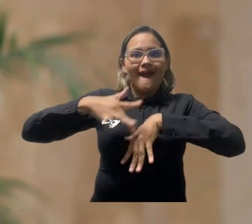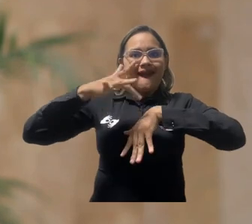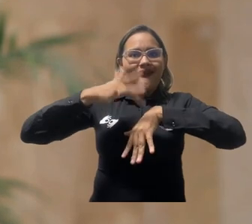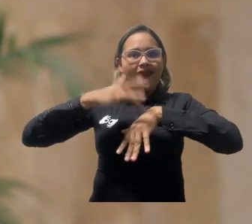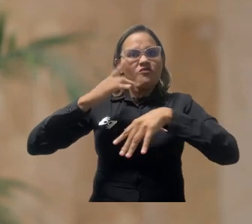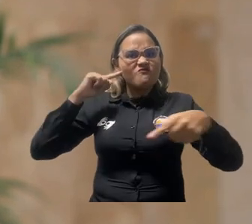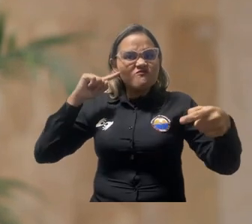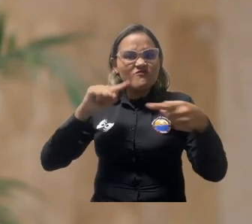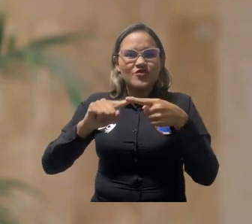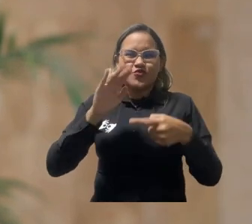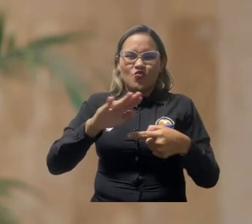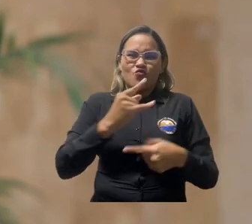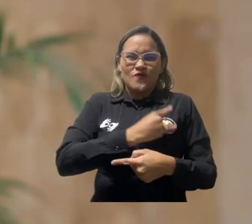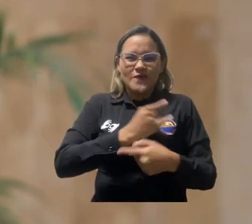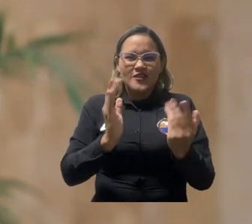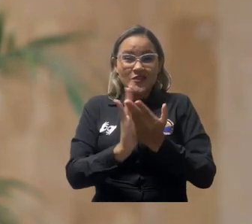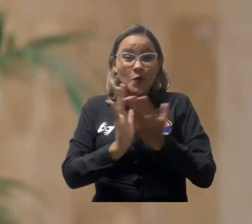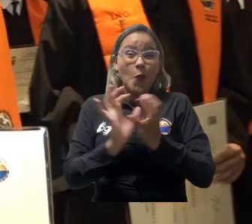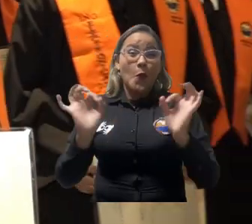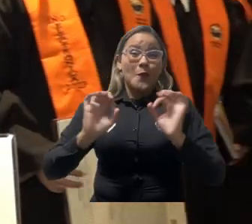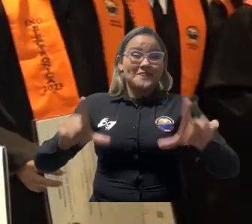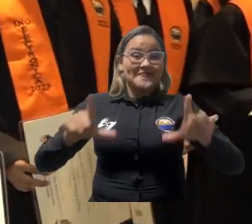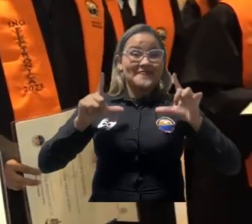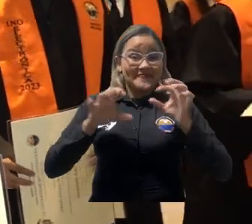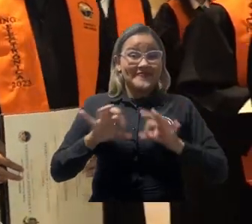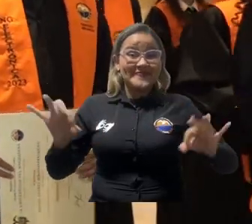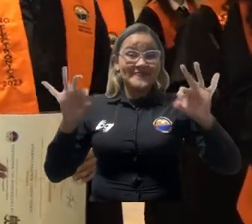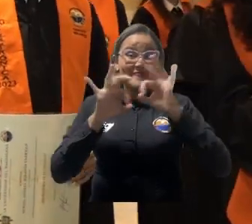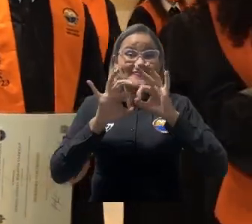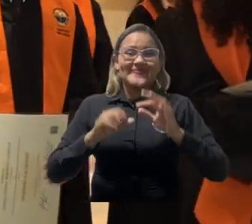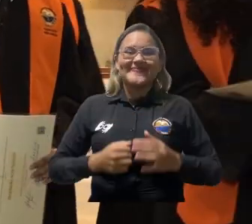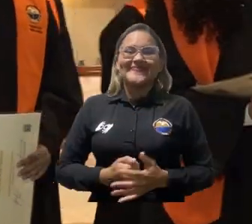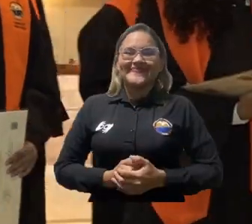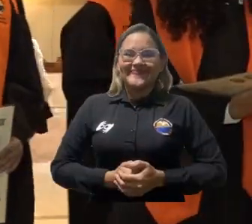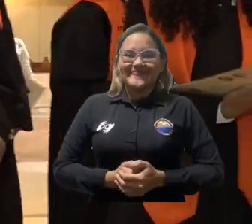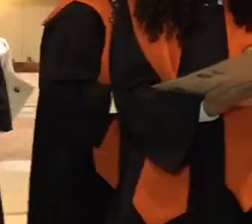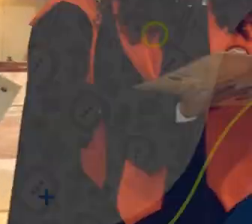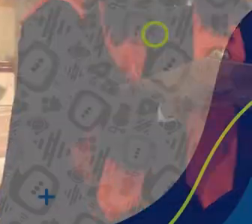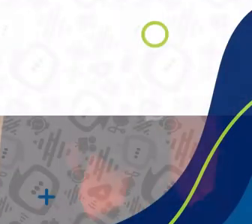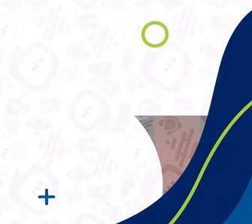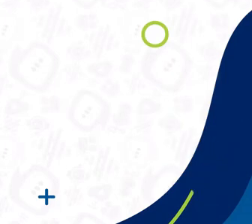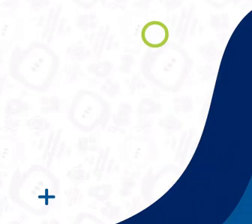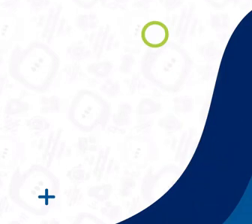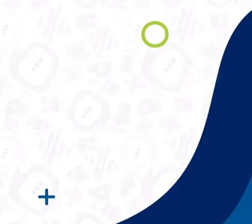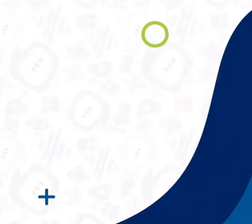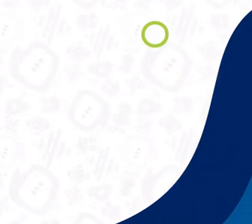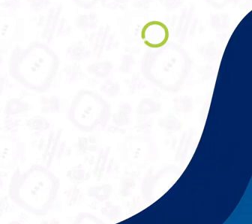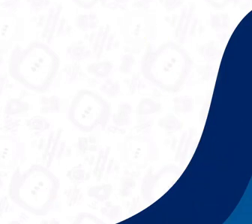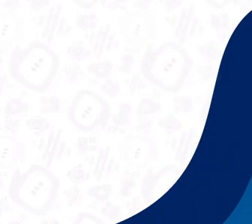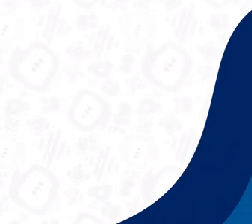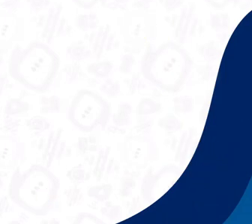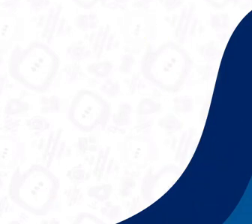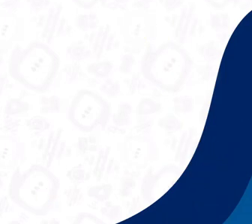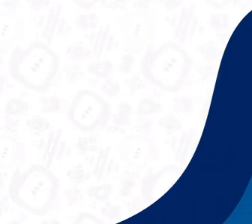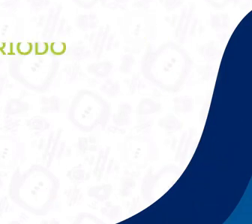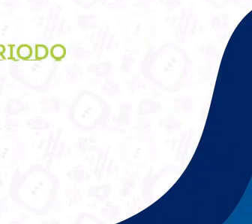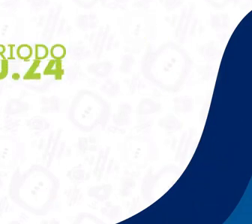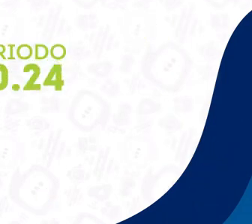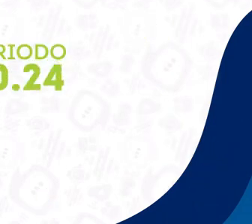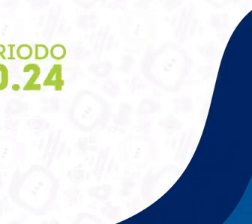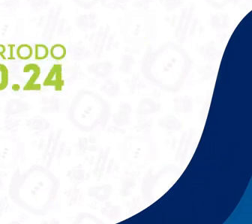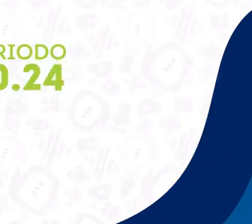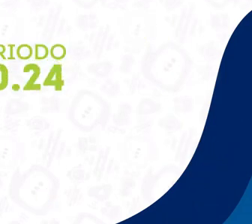para que ellos puedan acceder a la universidad o poderse graduar. Universidad de Magdalena,